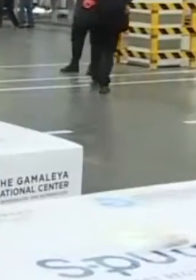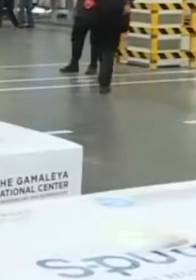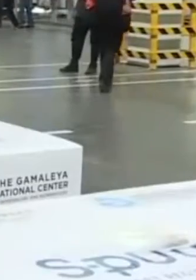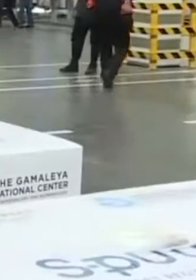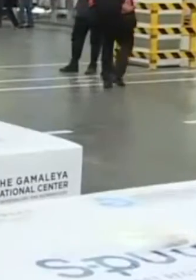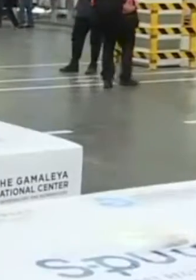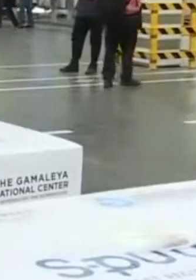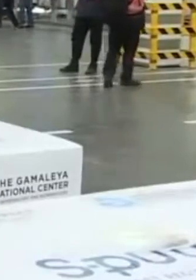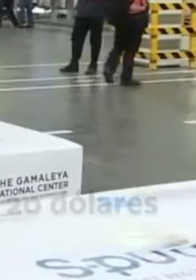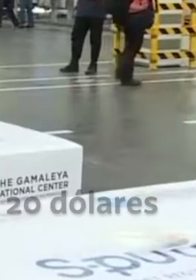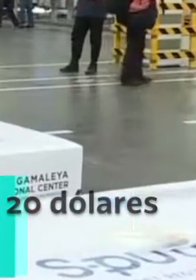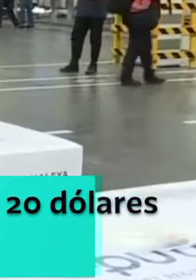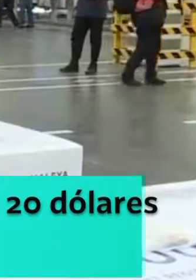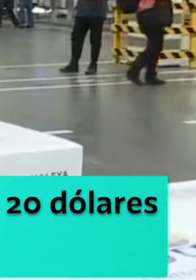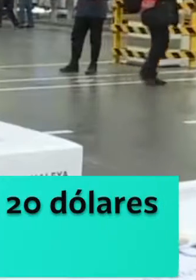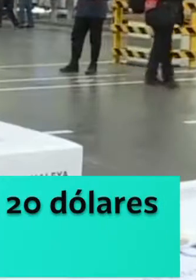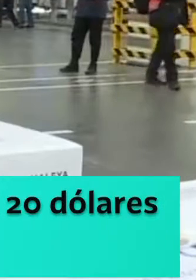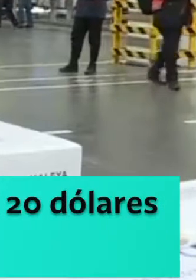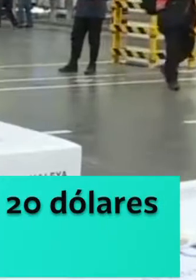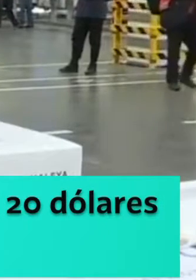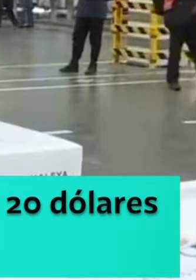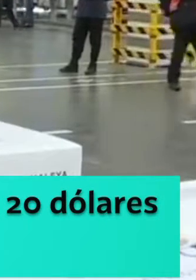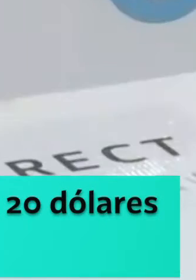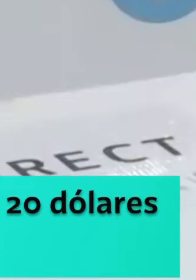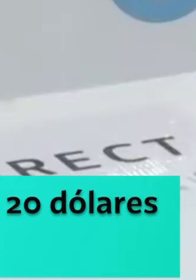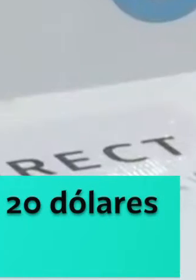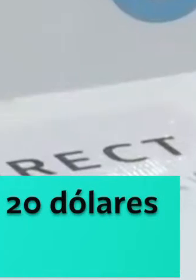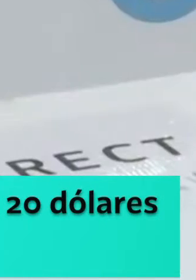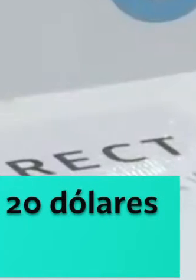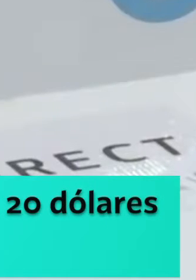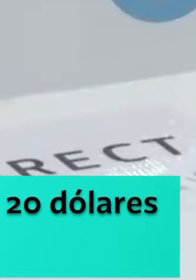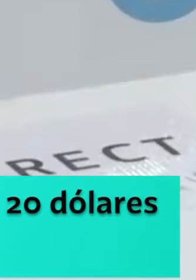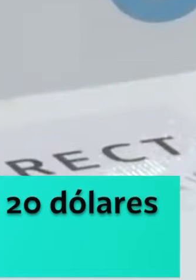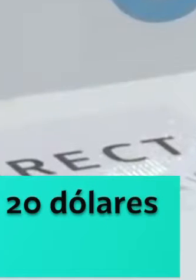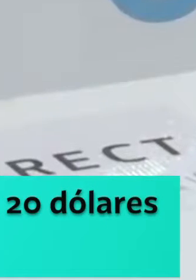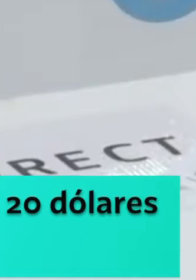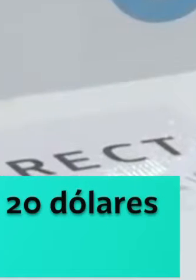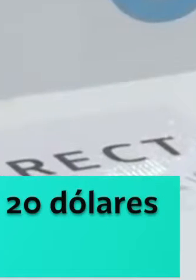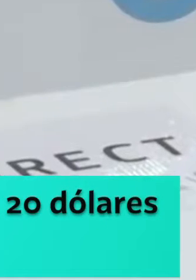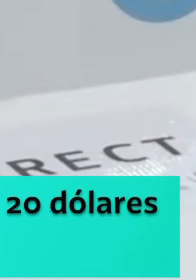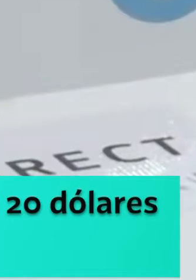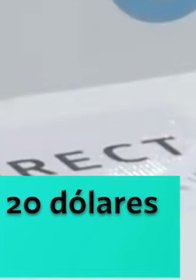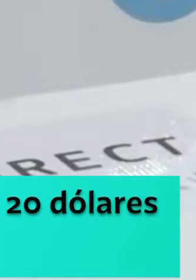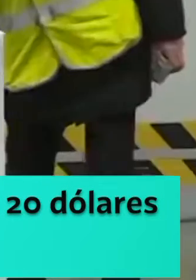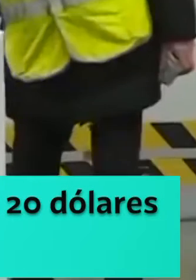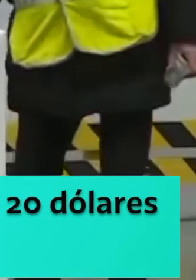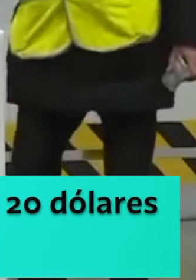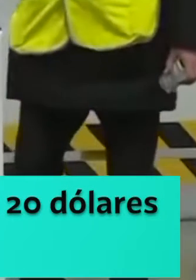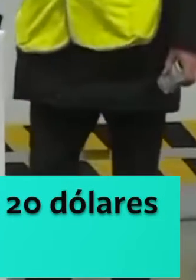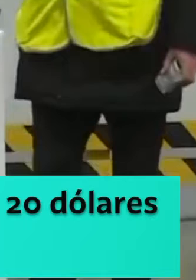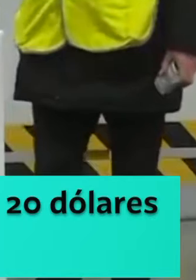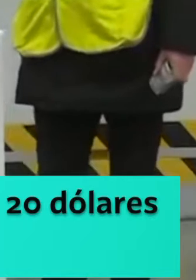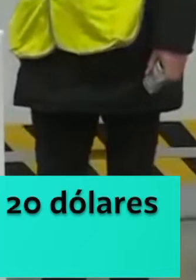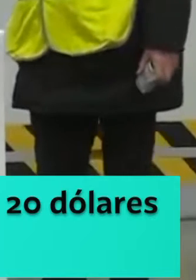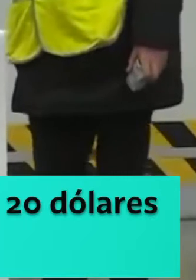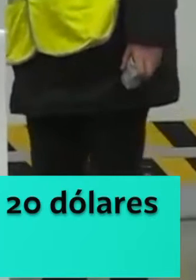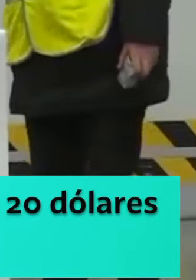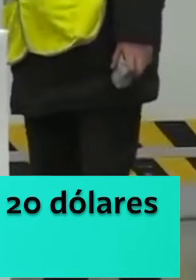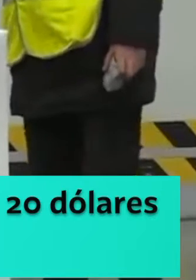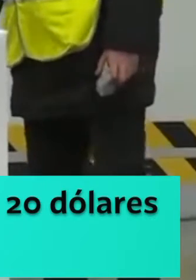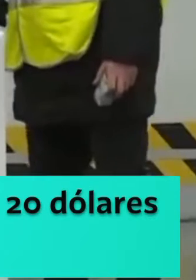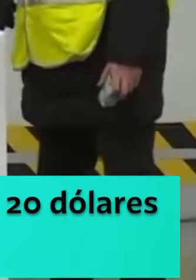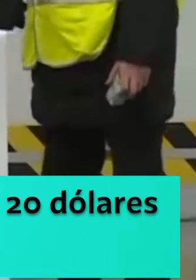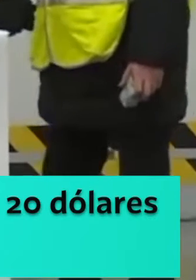En este momento hay una fina sincronía entre firmar el contrato para adquirir 24 millones de dosis de la vacuna rusa Spunik-V